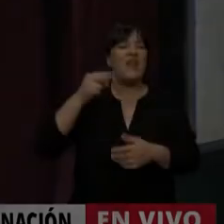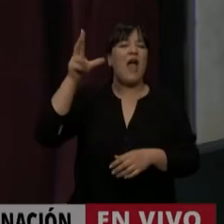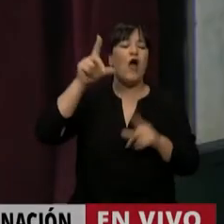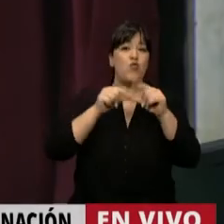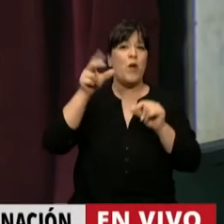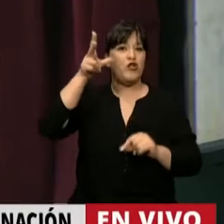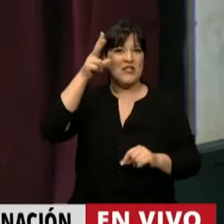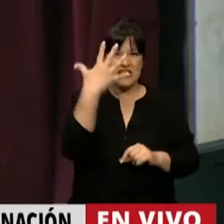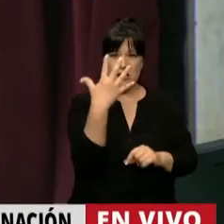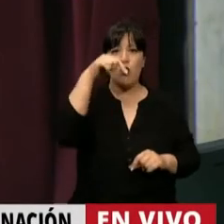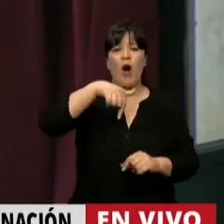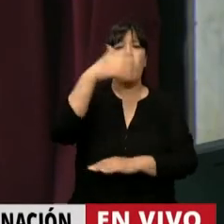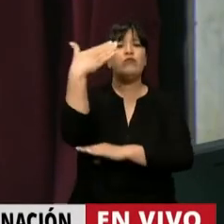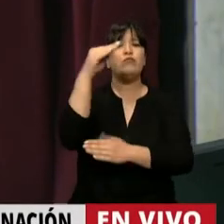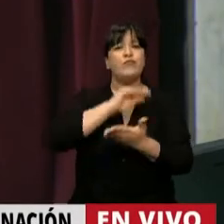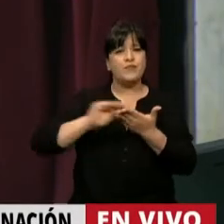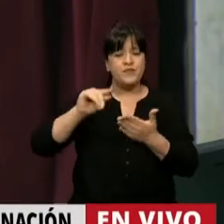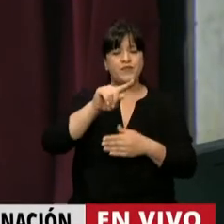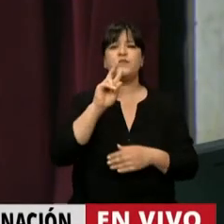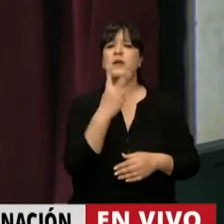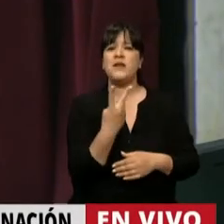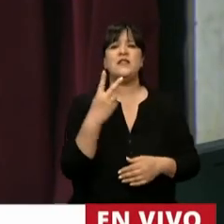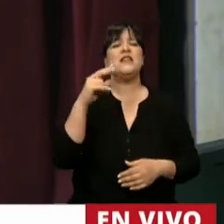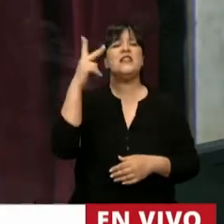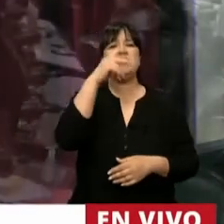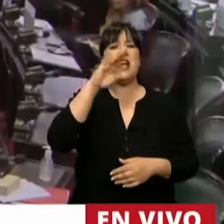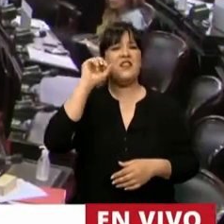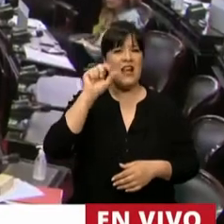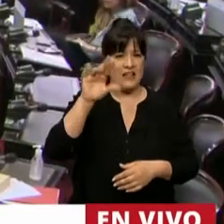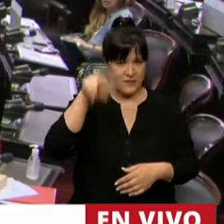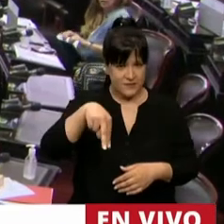En uso de la palabra, el diputado Pablo Raúl Shedlin.